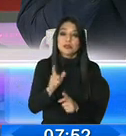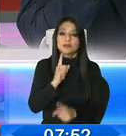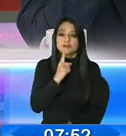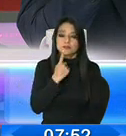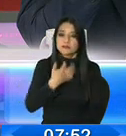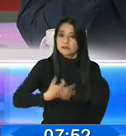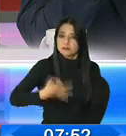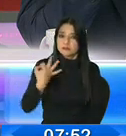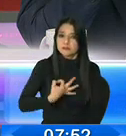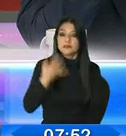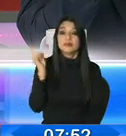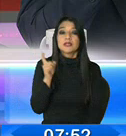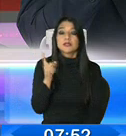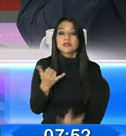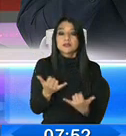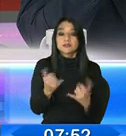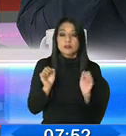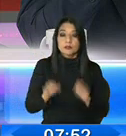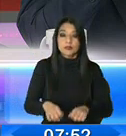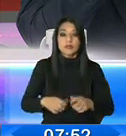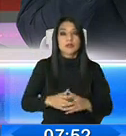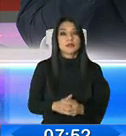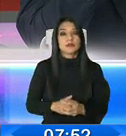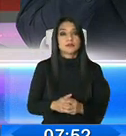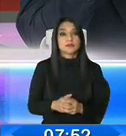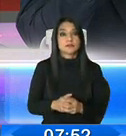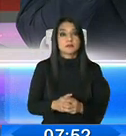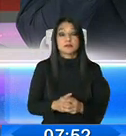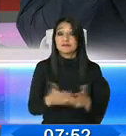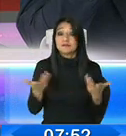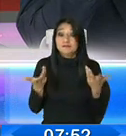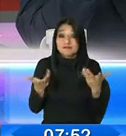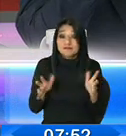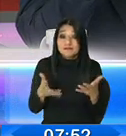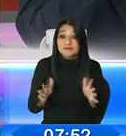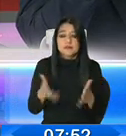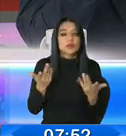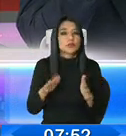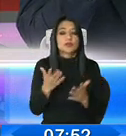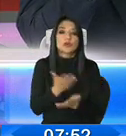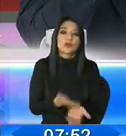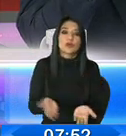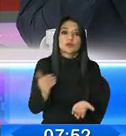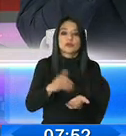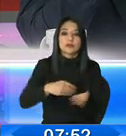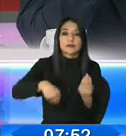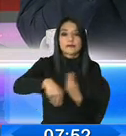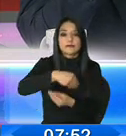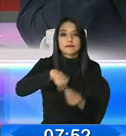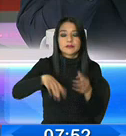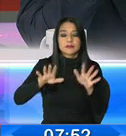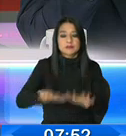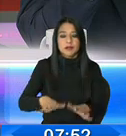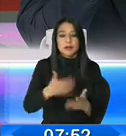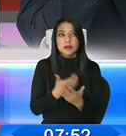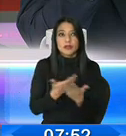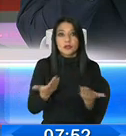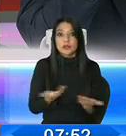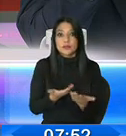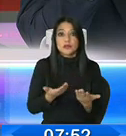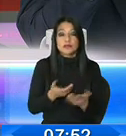que se necesita en estos momentos, porque caso contrario, tendremos que volver a ajustar las medidas y eso va a ser